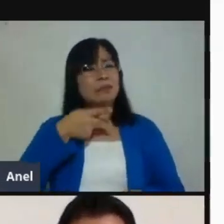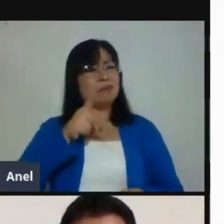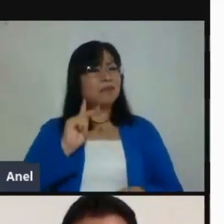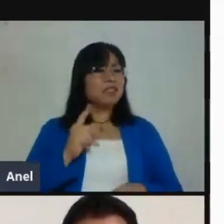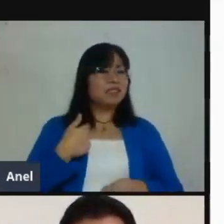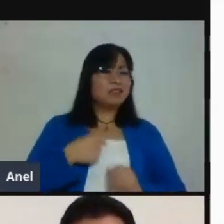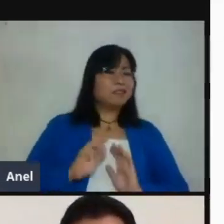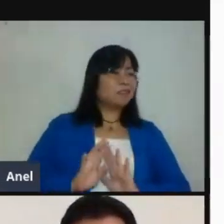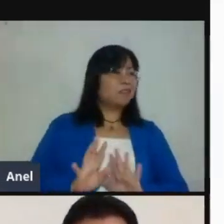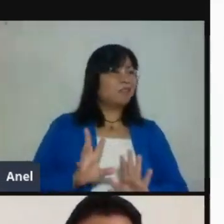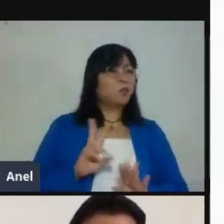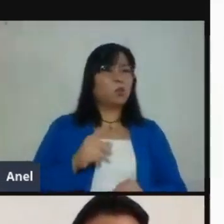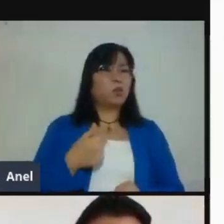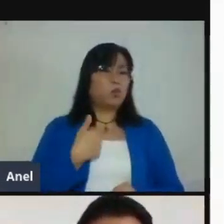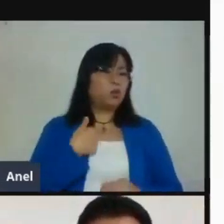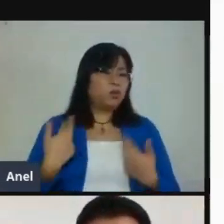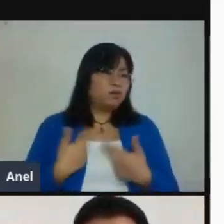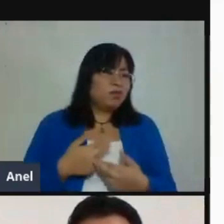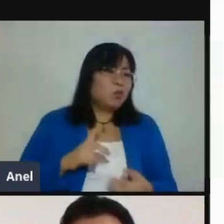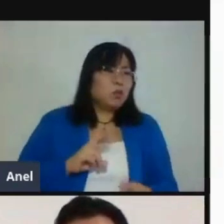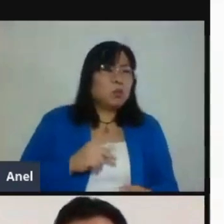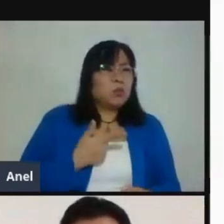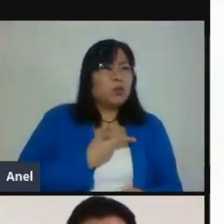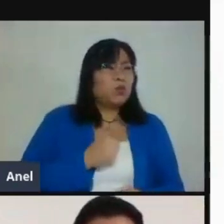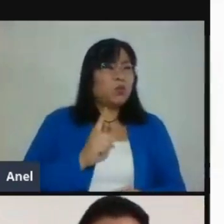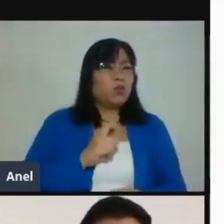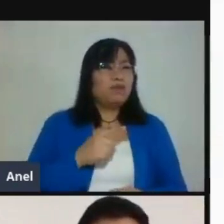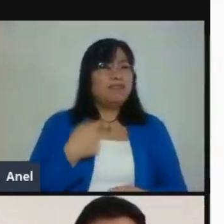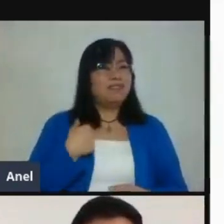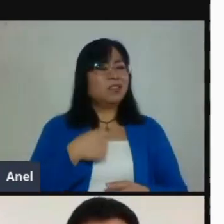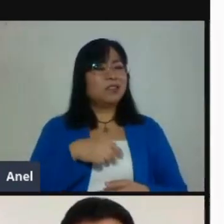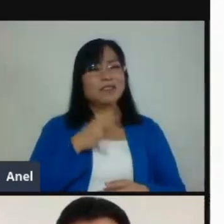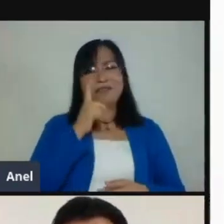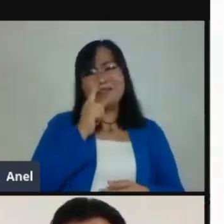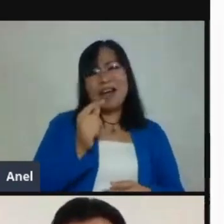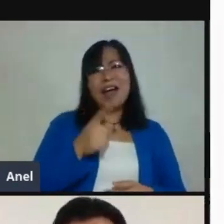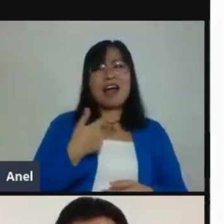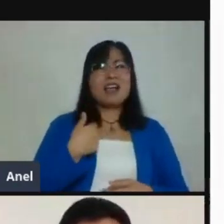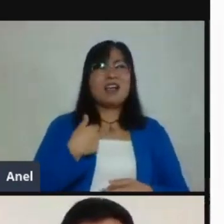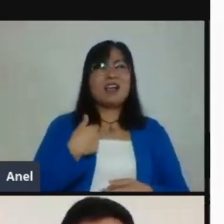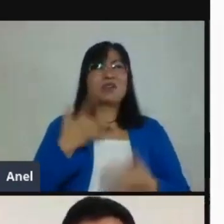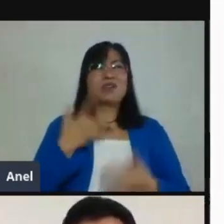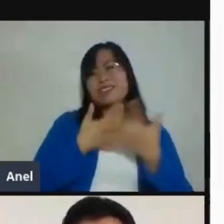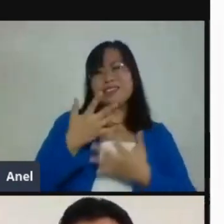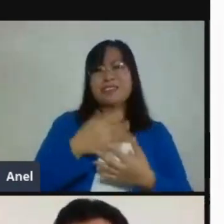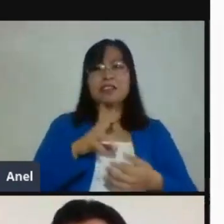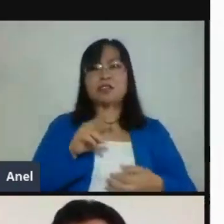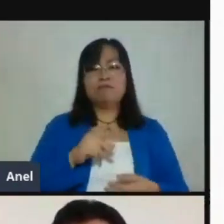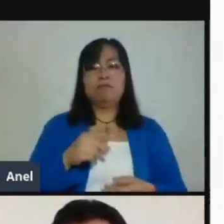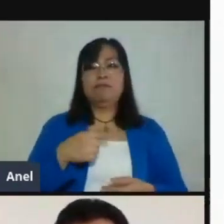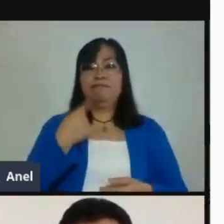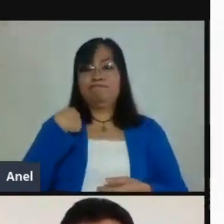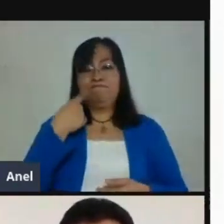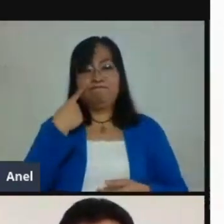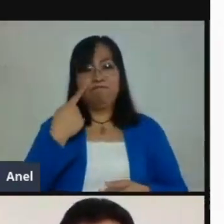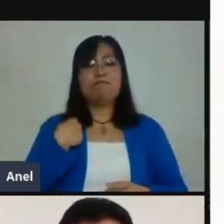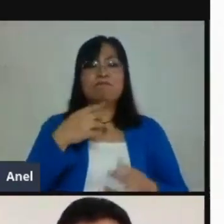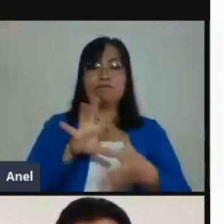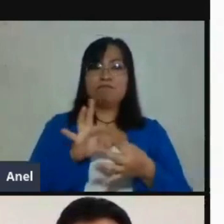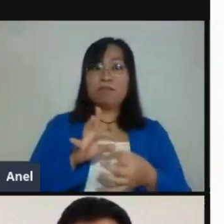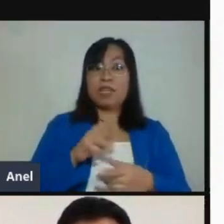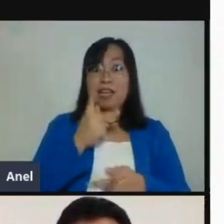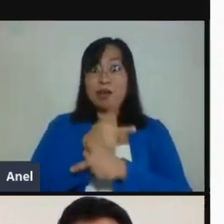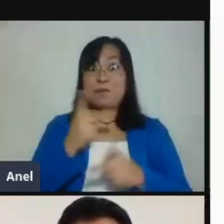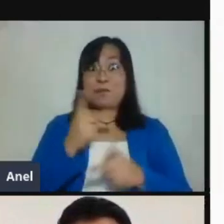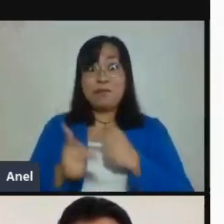no se ve tan funcional porque se hace un desorden y demás. Yo les puedo decir que en prepa SUPAEP es uno de los